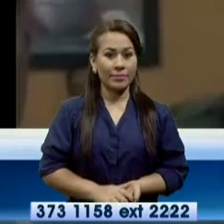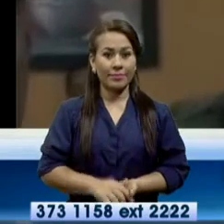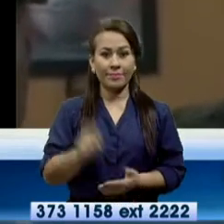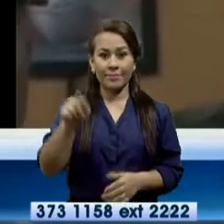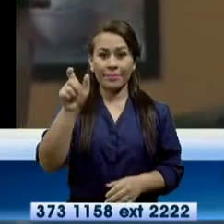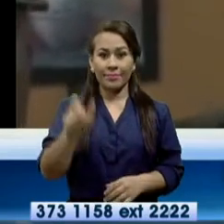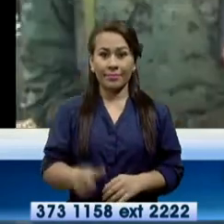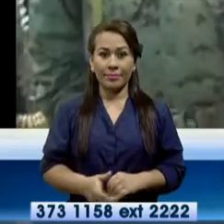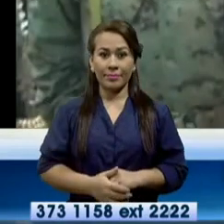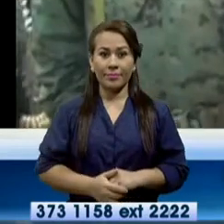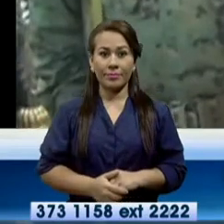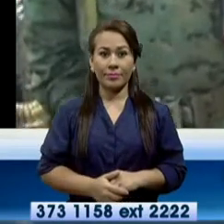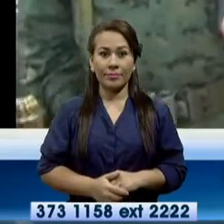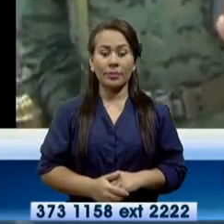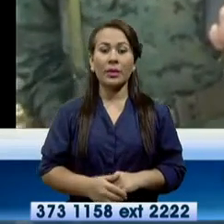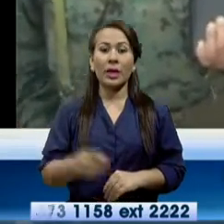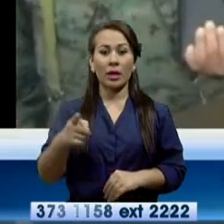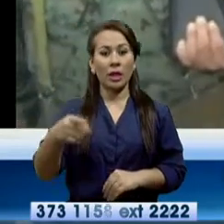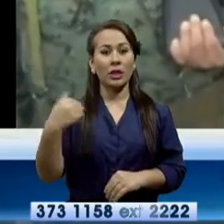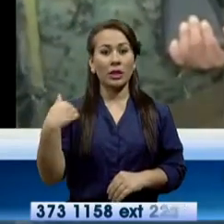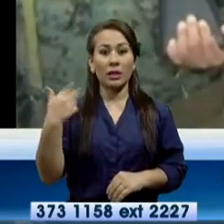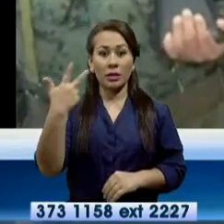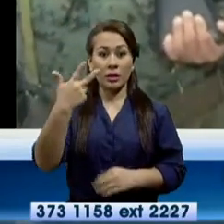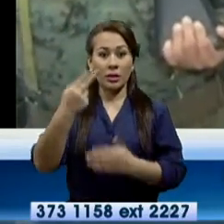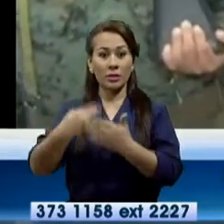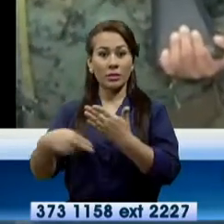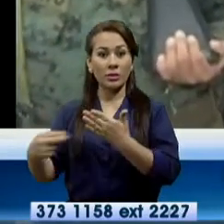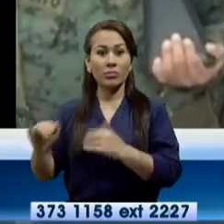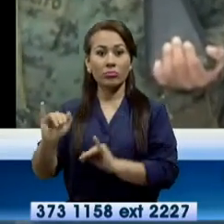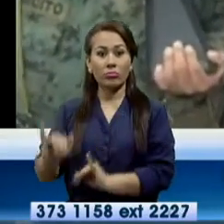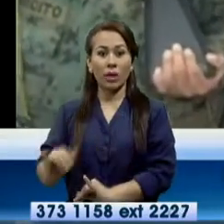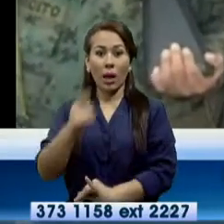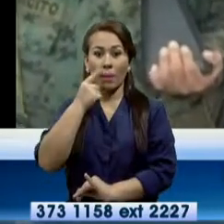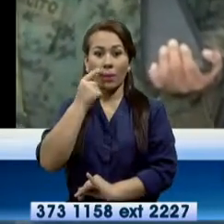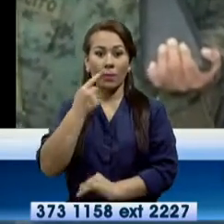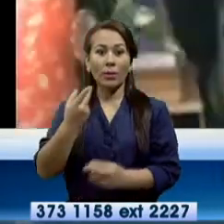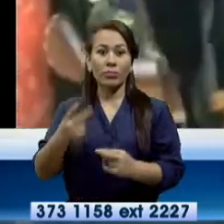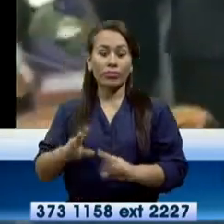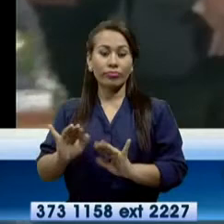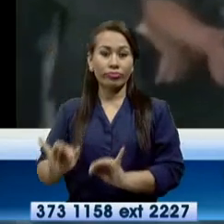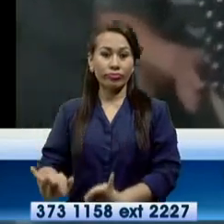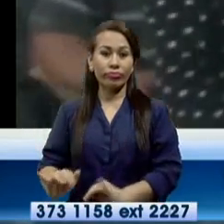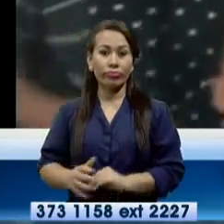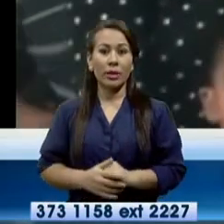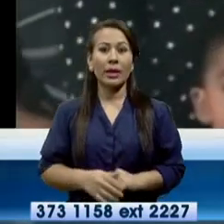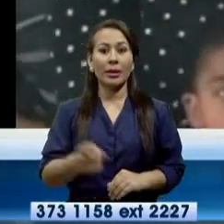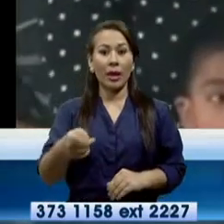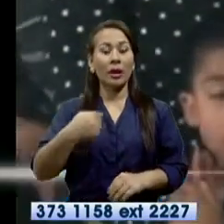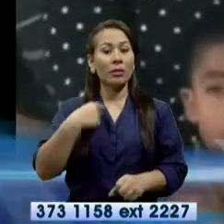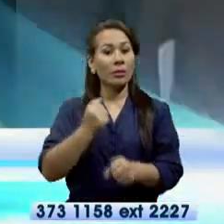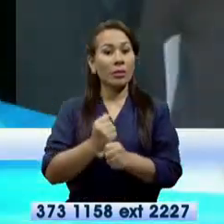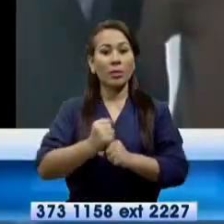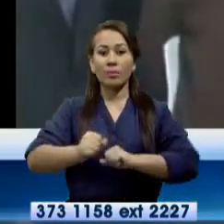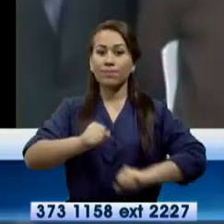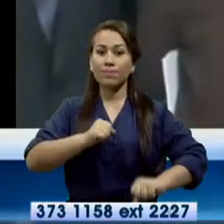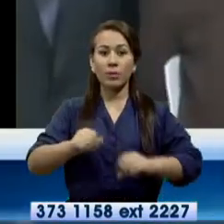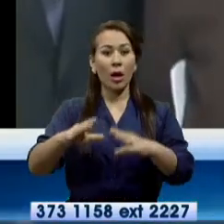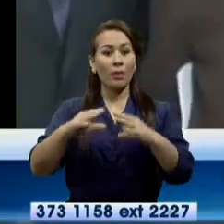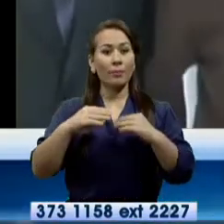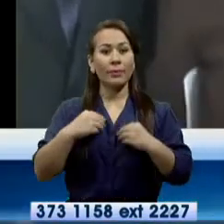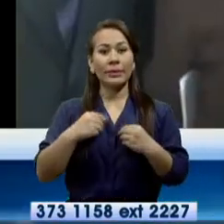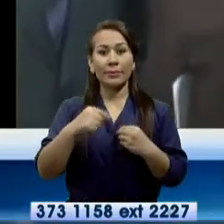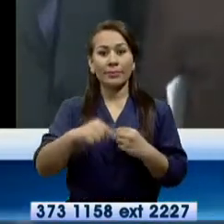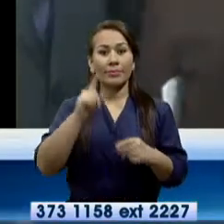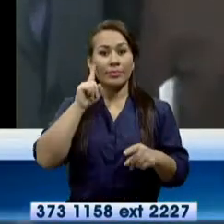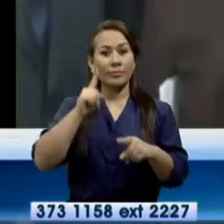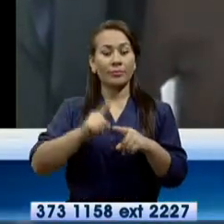Pinta. Deja a tres niños en la orfandad y a sus padres. Este murió en el cumplimiento del deber, así señaló el jefe